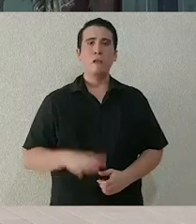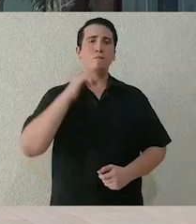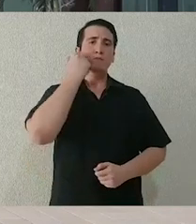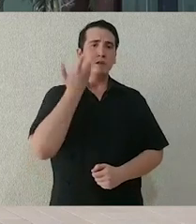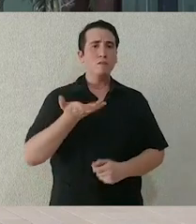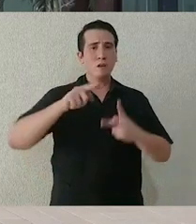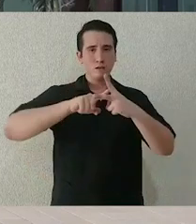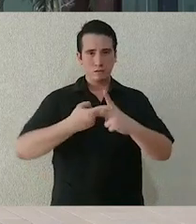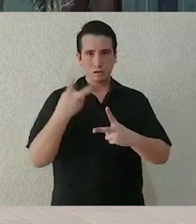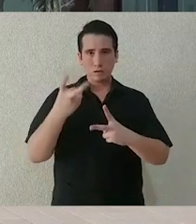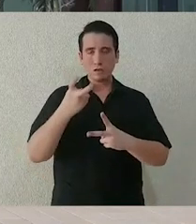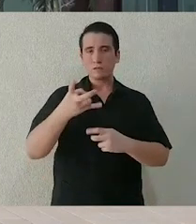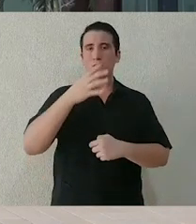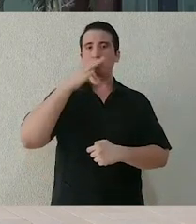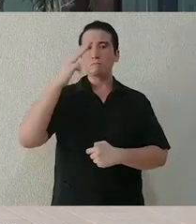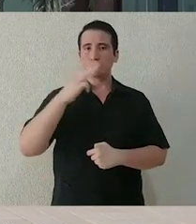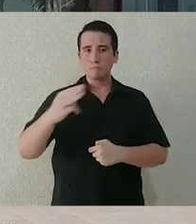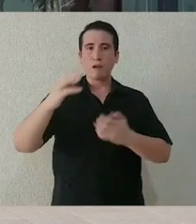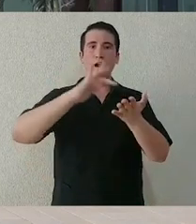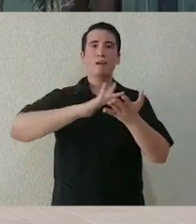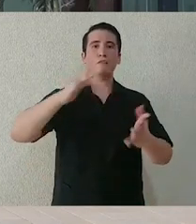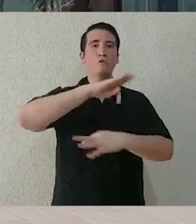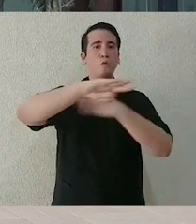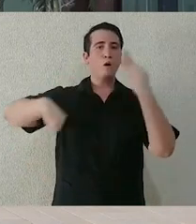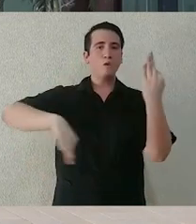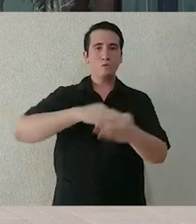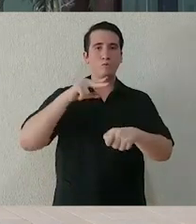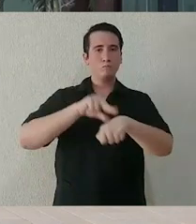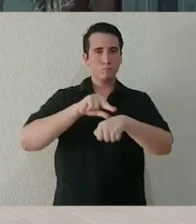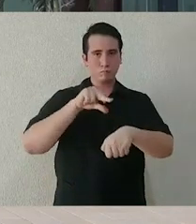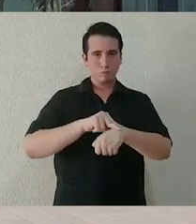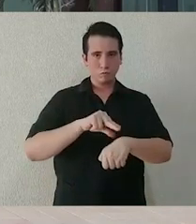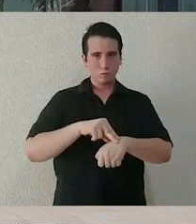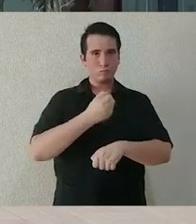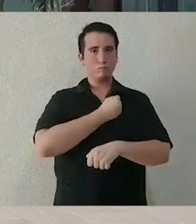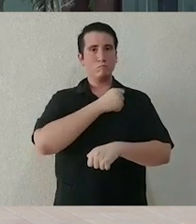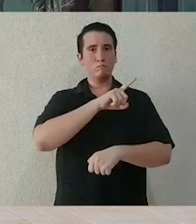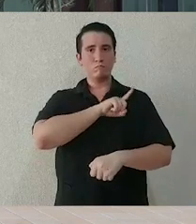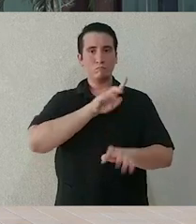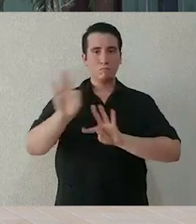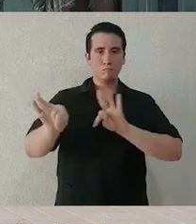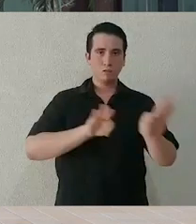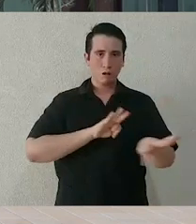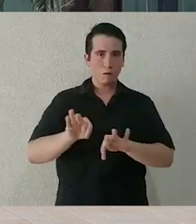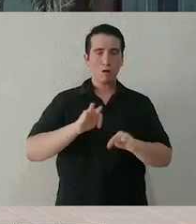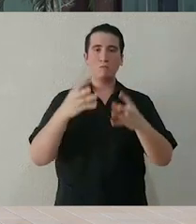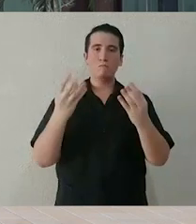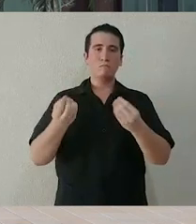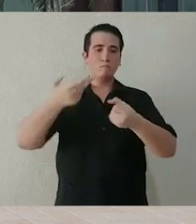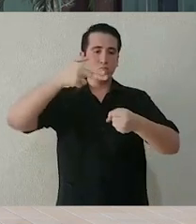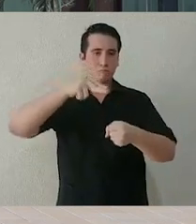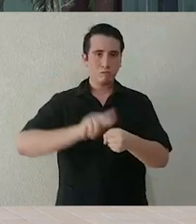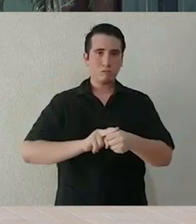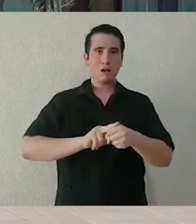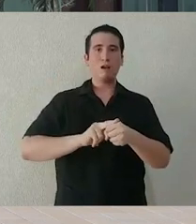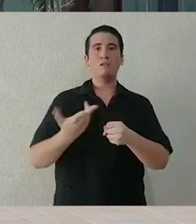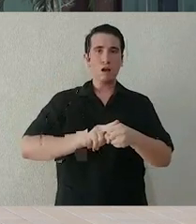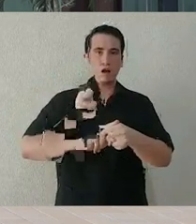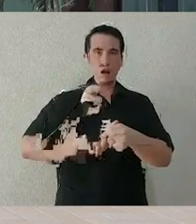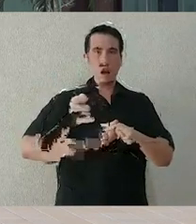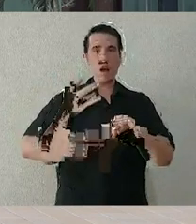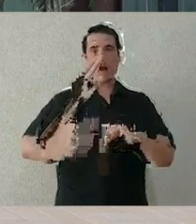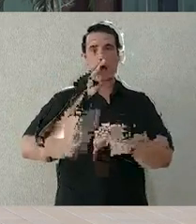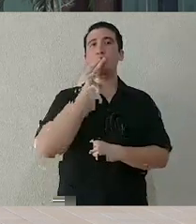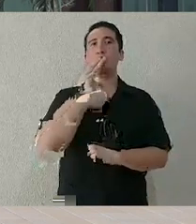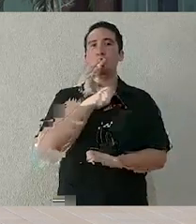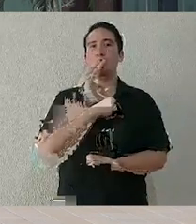Quisiera iniciar este mensaje agradeciendo a todo el personal de salud, quienes trabajan incansablemente en los hospitales y clínicas del